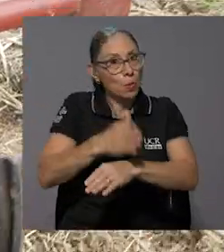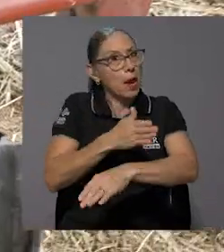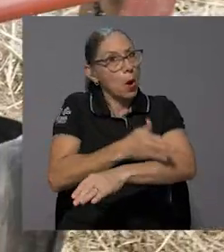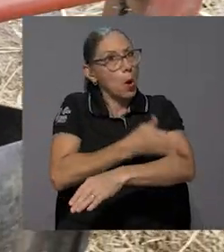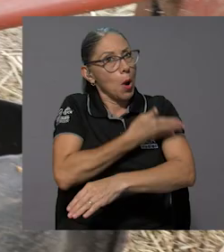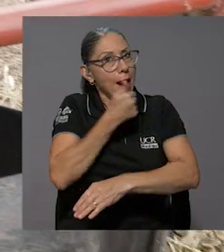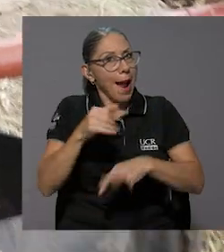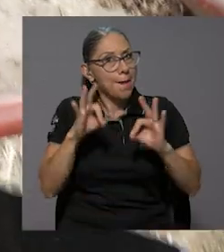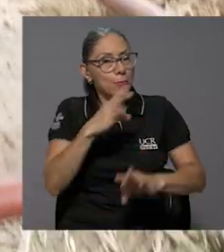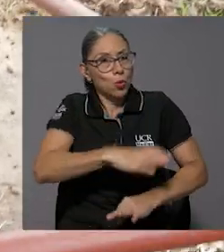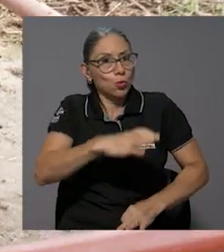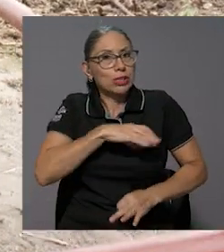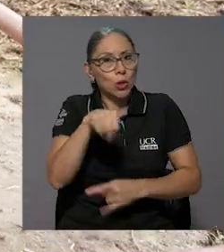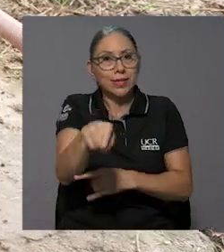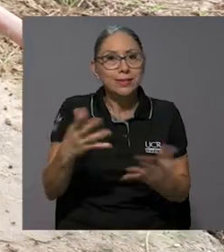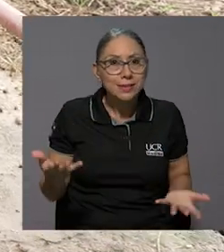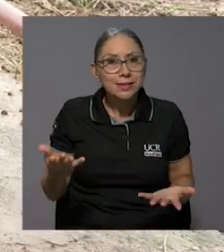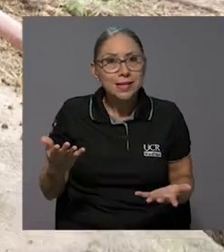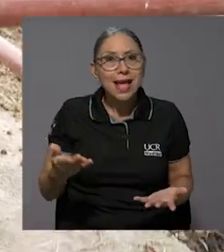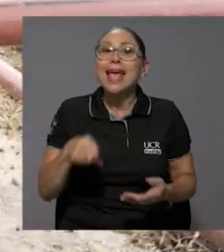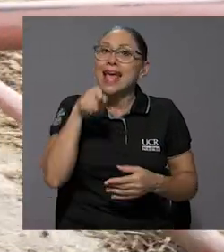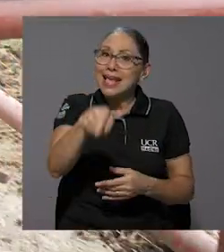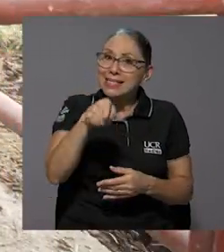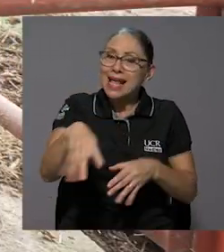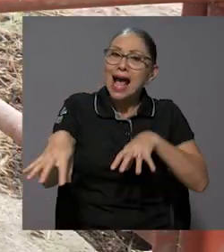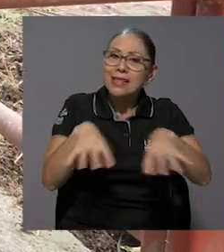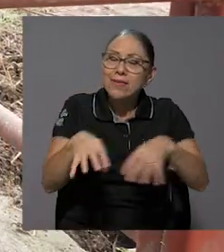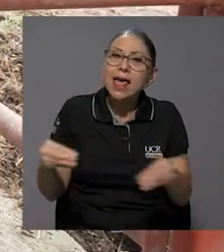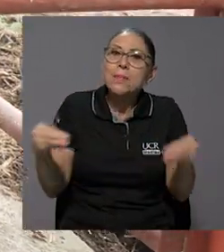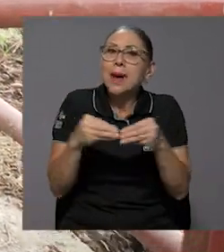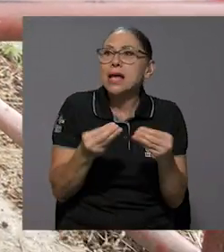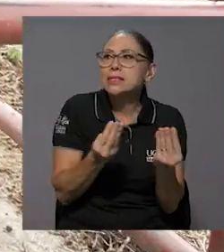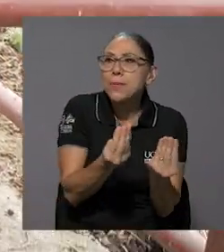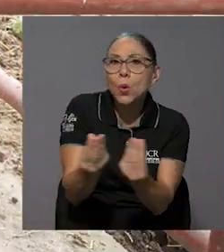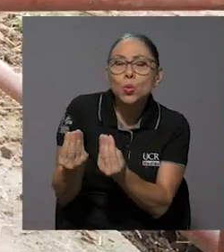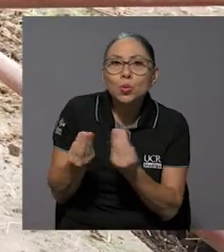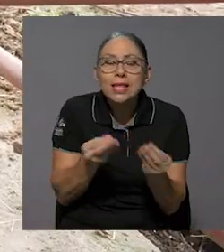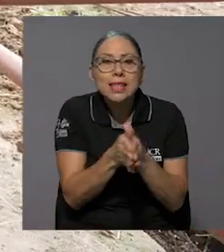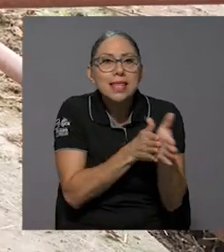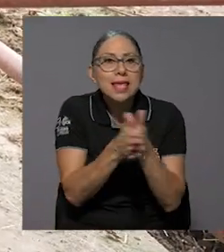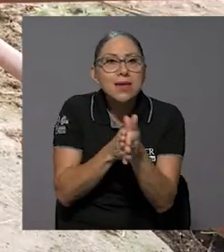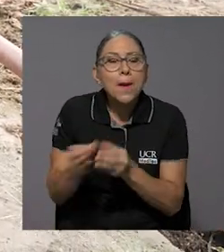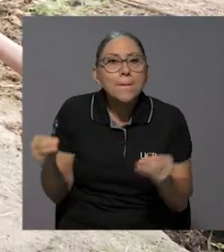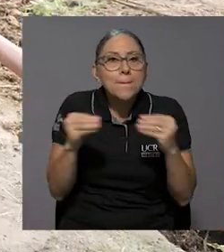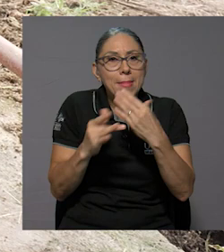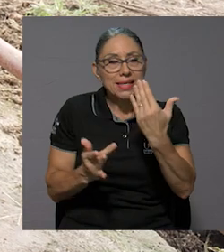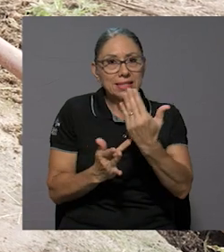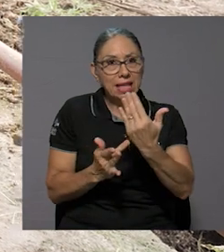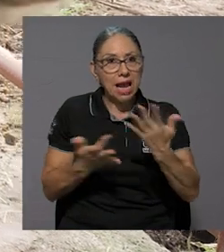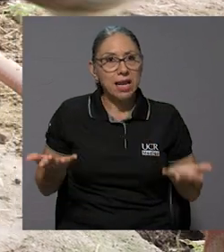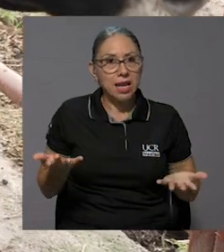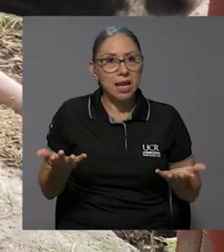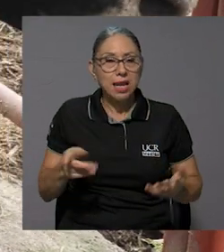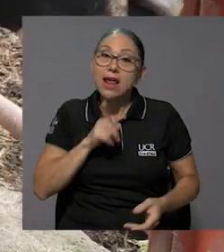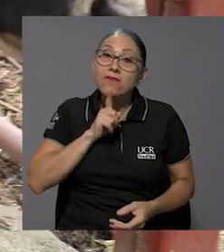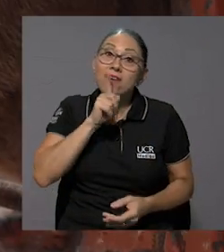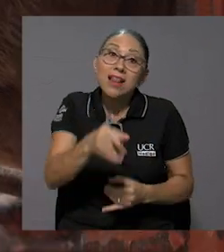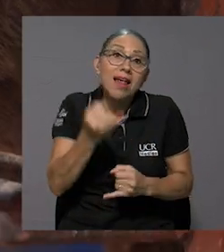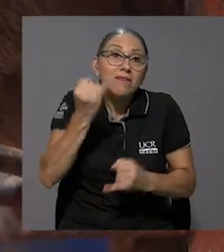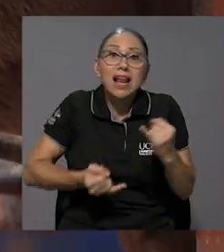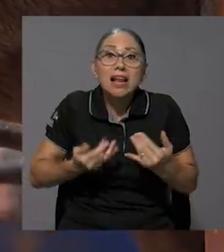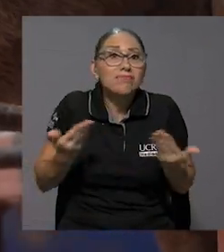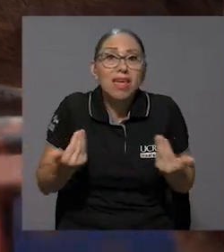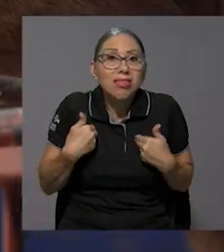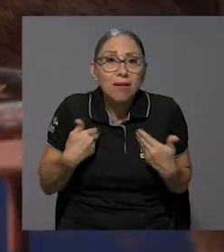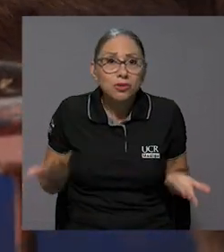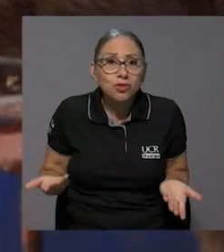de esa actividad, si mejoramos que la actividad sea más productiva, si mejoramos de que sea más técnica, en realidad al final de